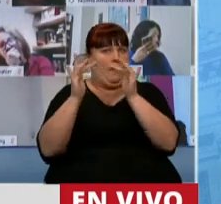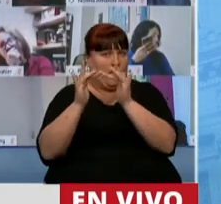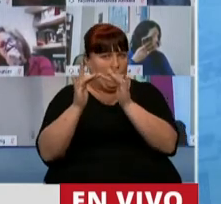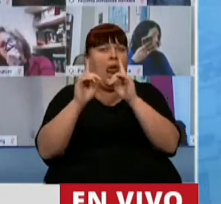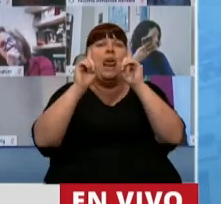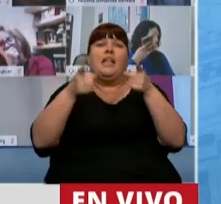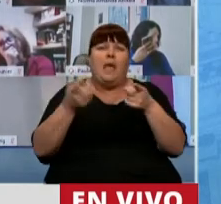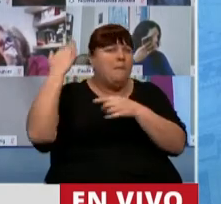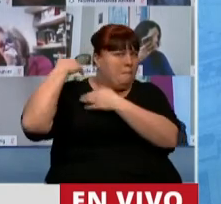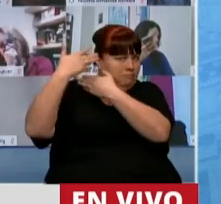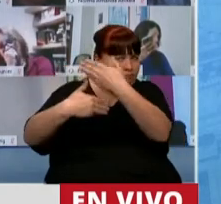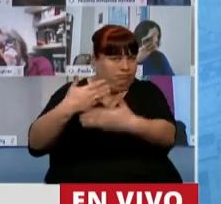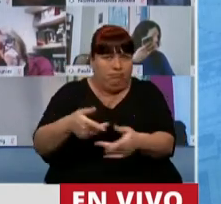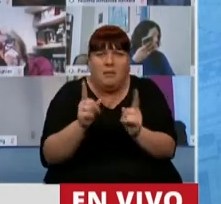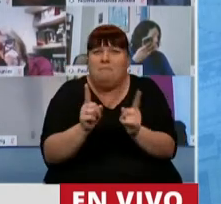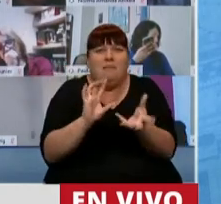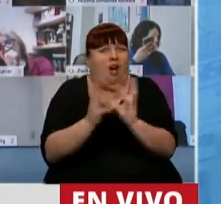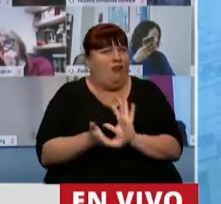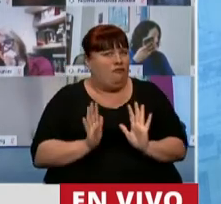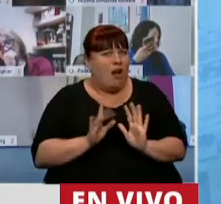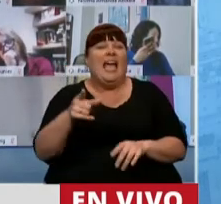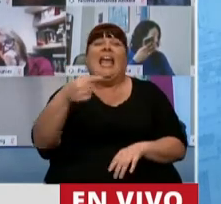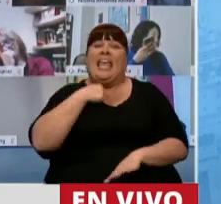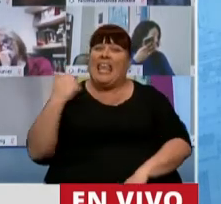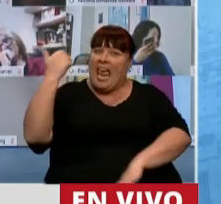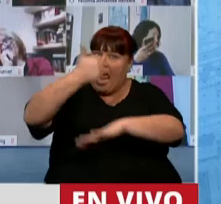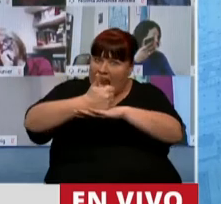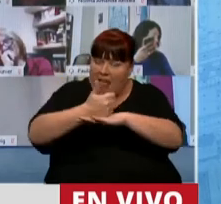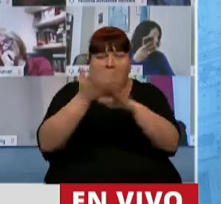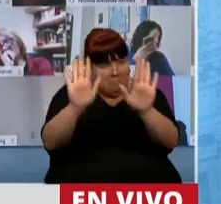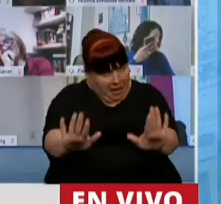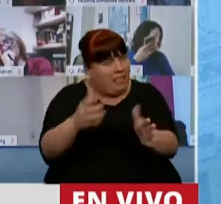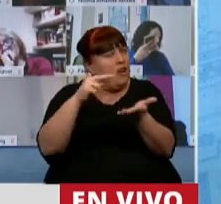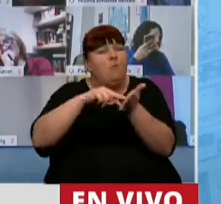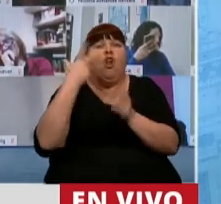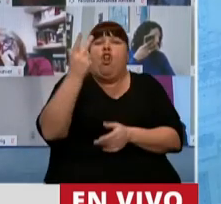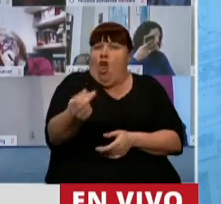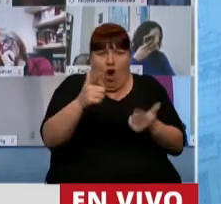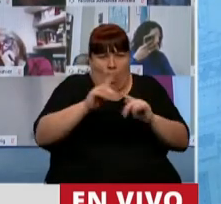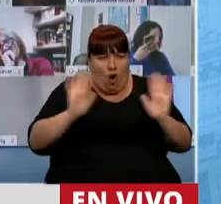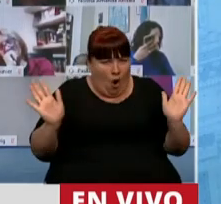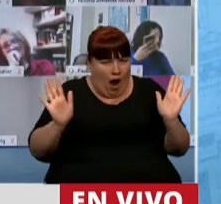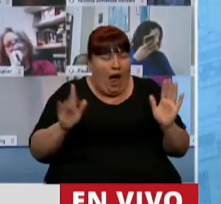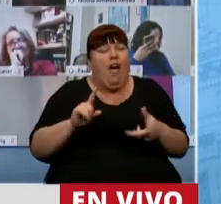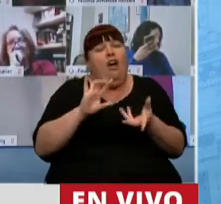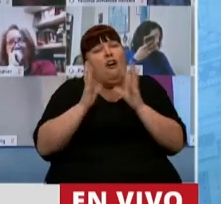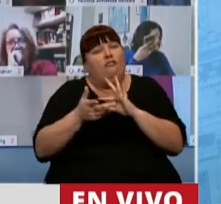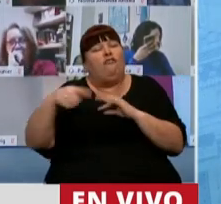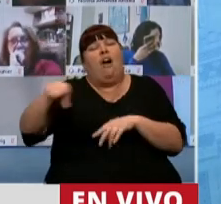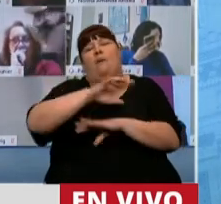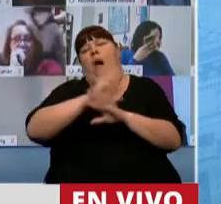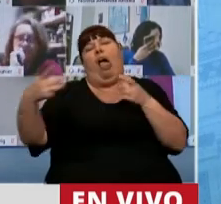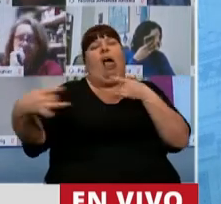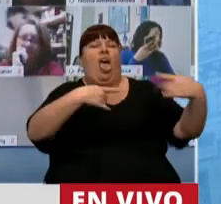como lo hemos venido haciendo, que el que quiere estar presencialmente que esté, nadie le impide y que de alguna manera se